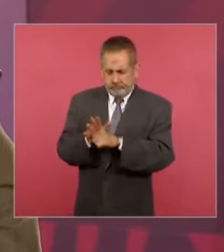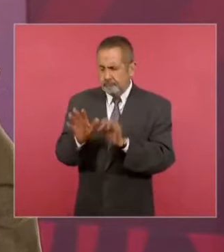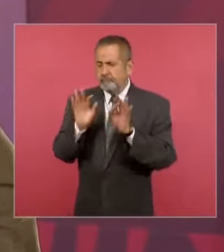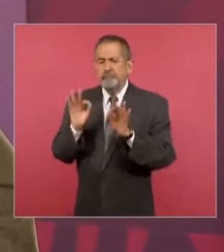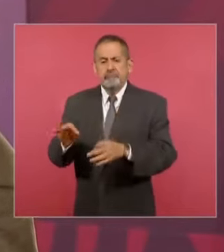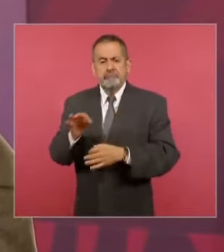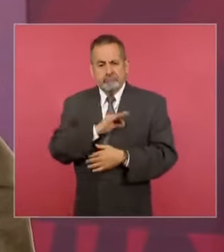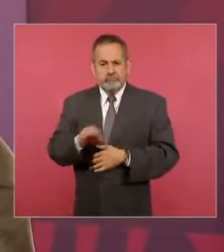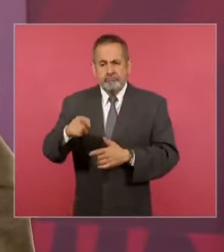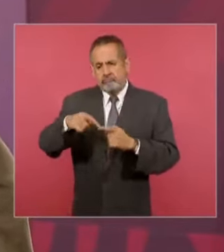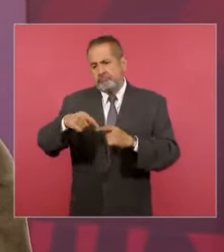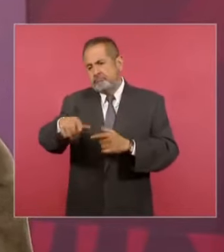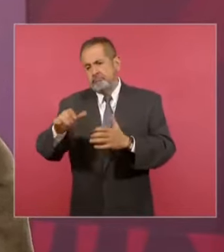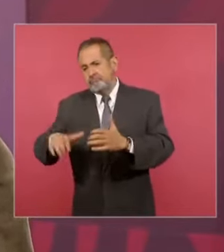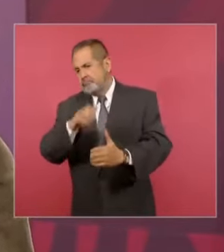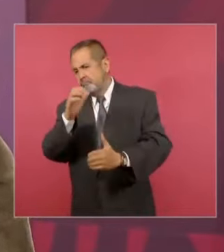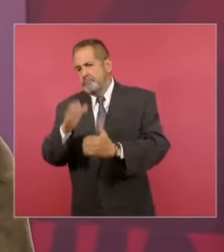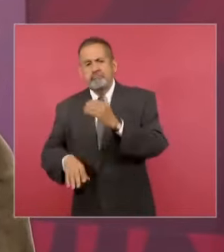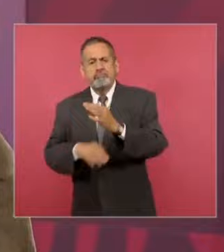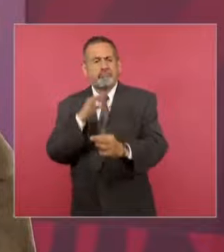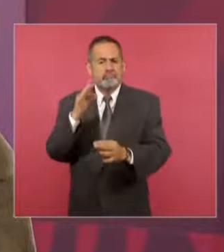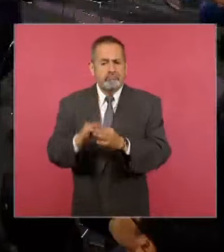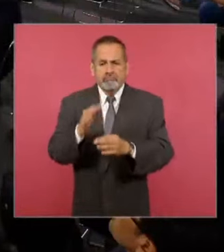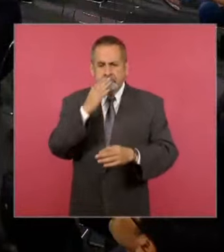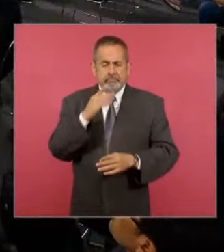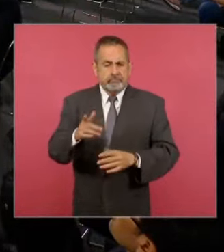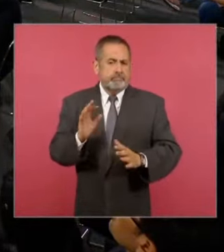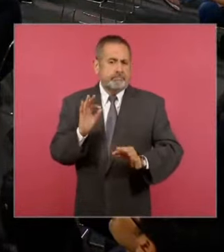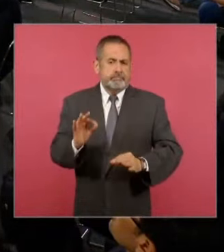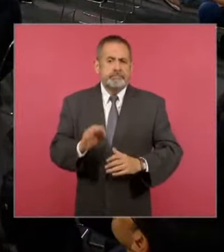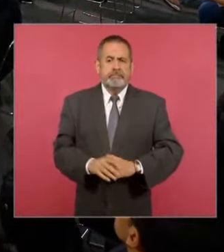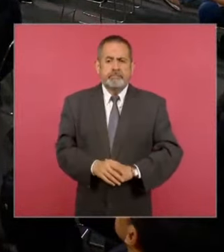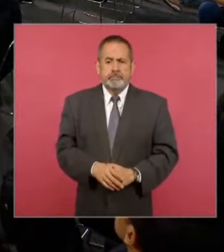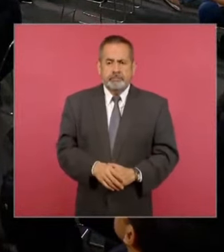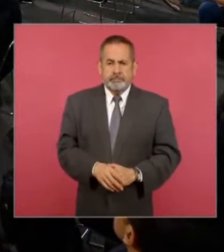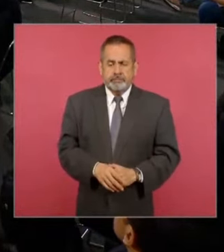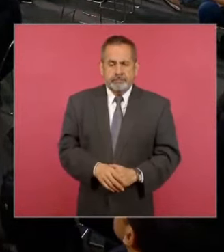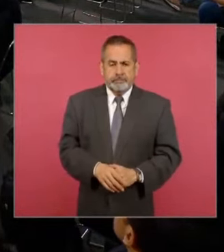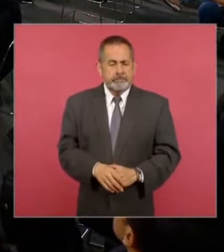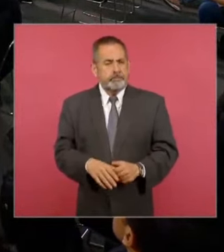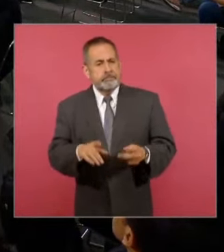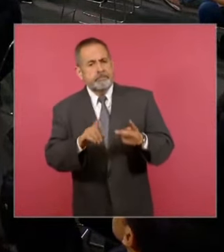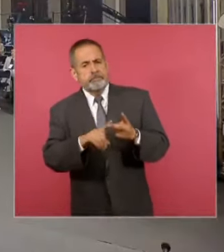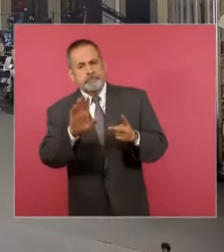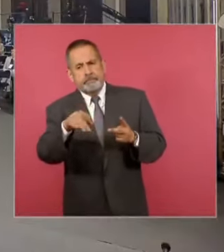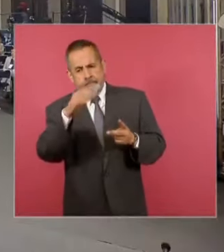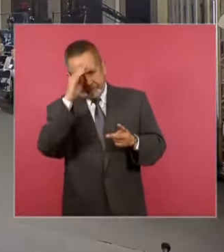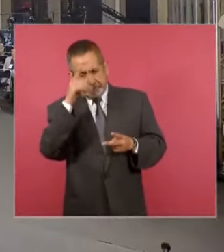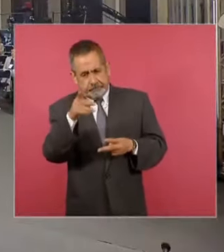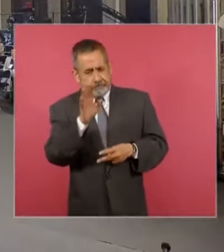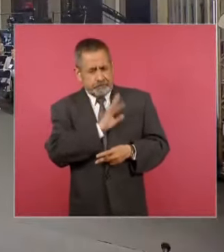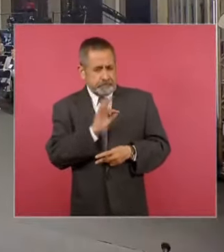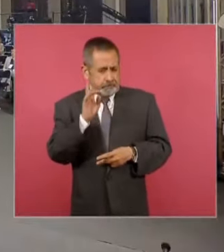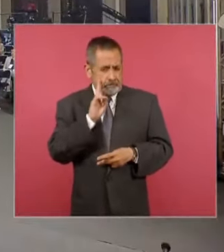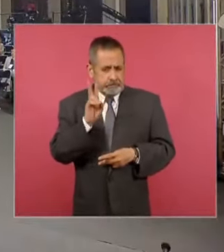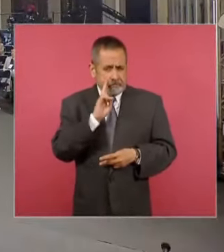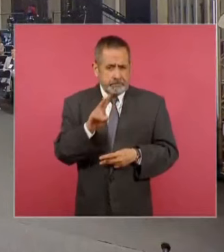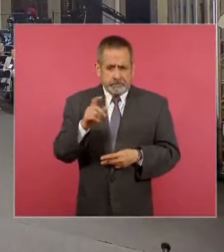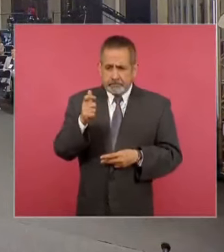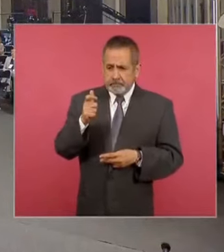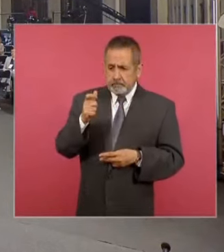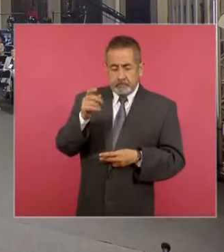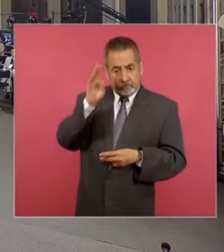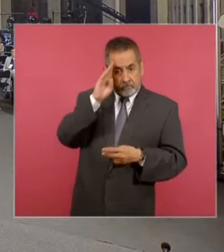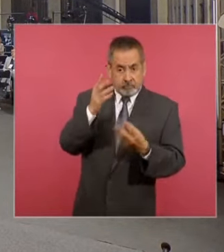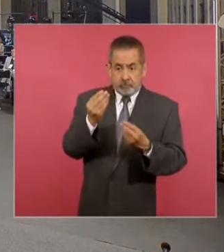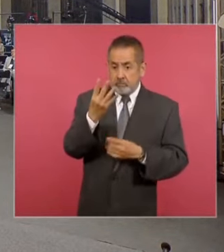asegurar la conclusión de las diferentes obras y proyectos de infraestructura. ¿Qué nos puede decir y si considera que es adecuado que este déficit sea tan